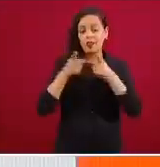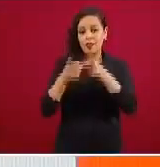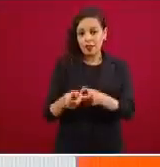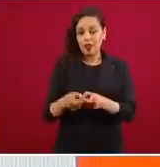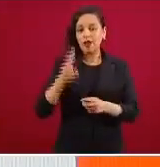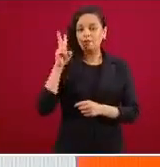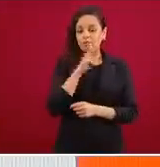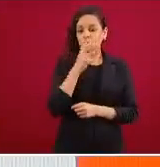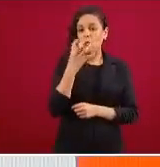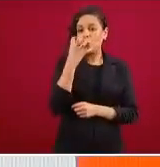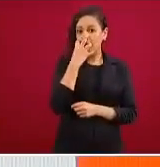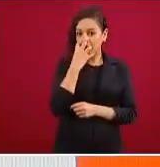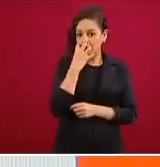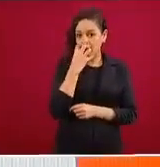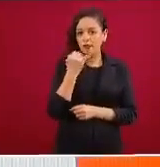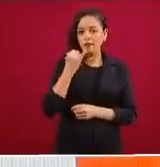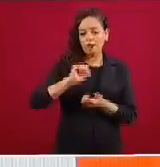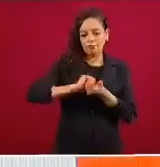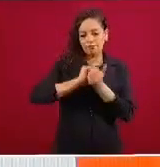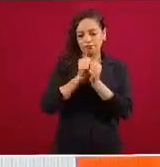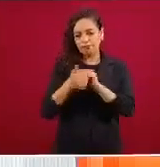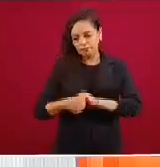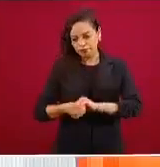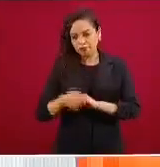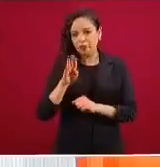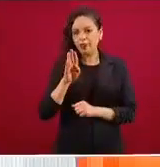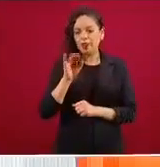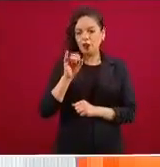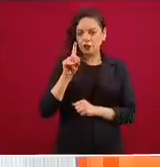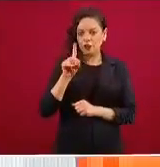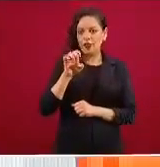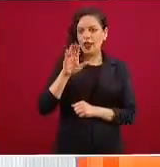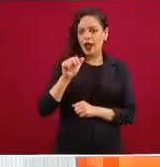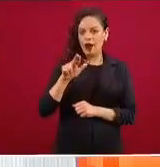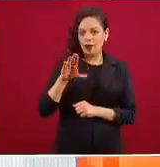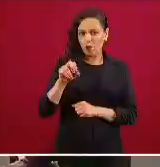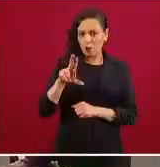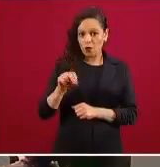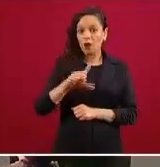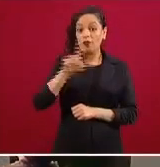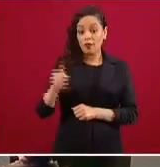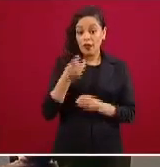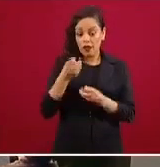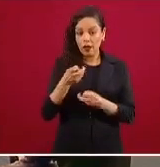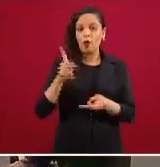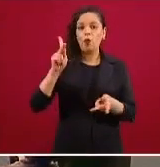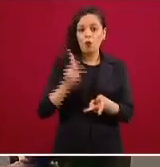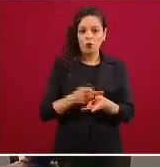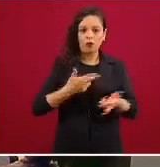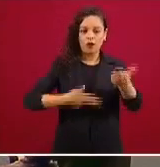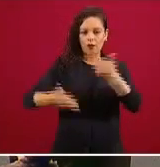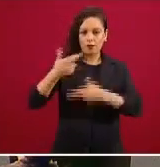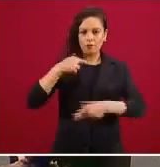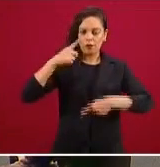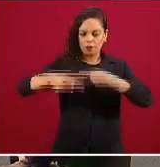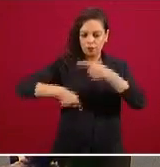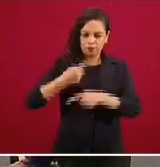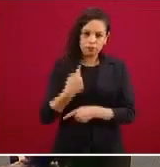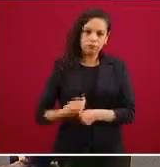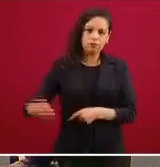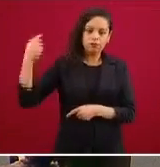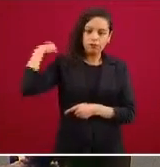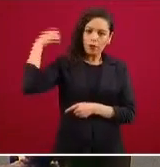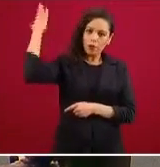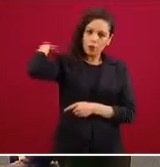y de recuperación de bióxido de carbono el bióxido de carbono regresa a los pulmones donde hay unas redes de